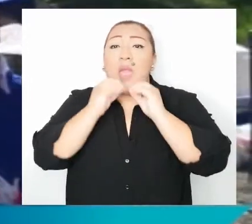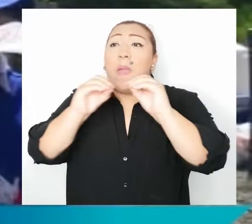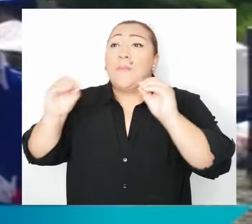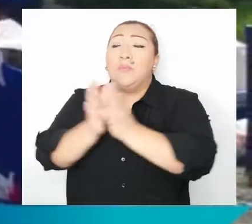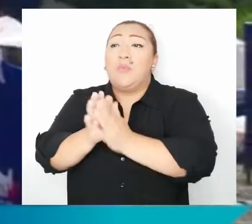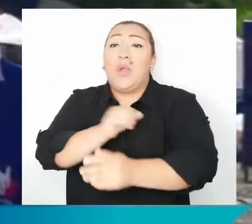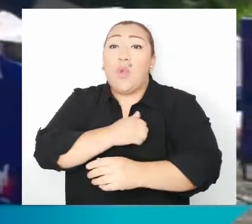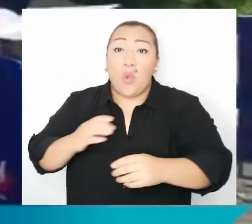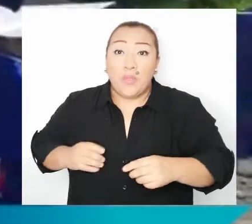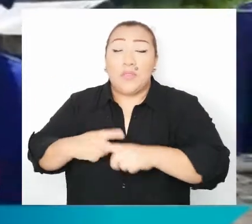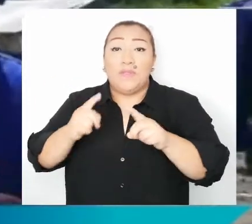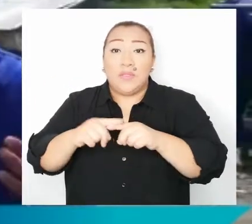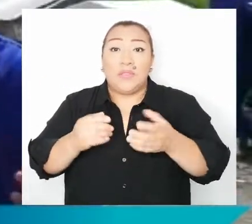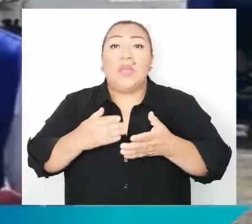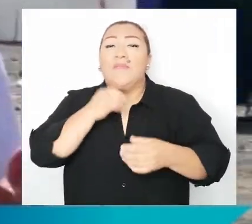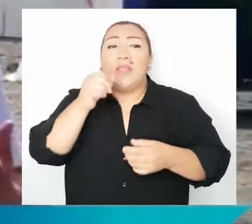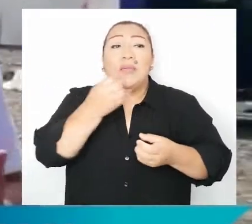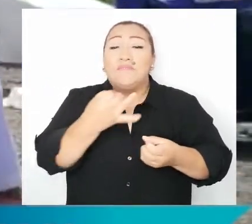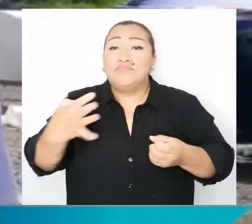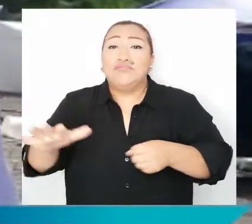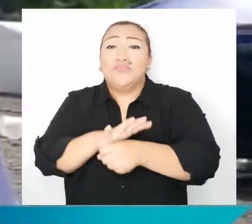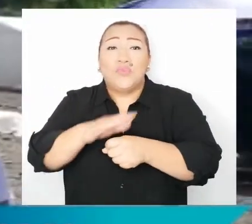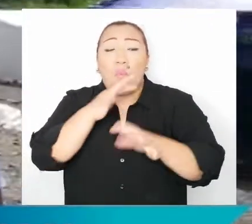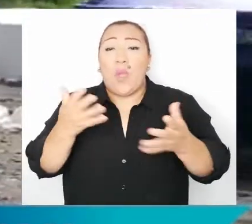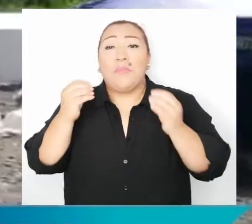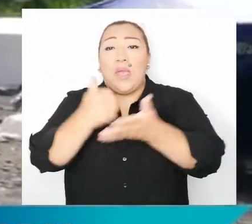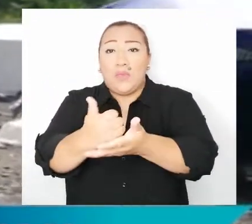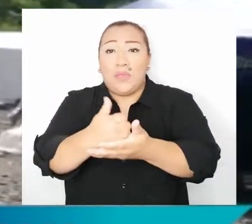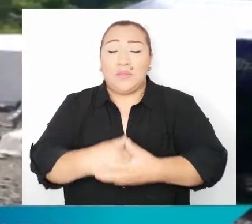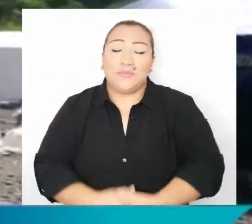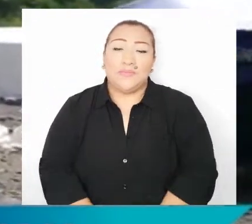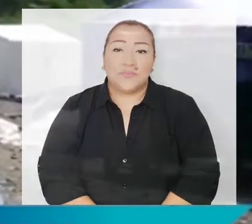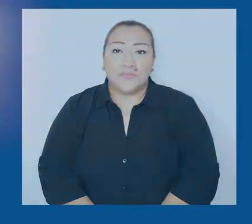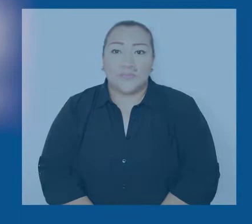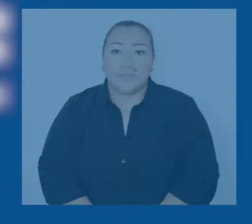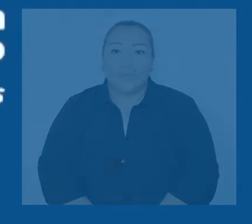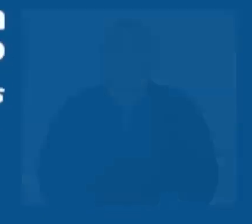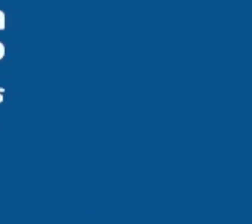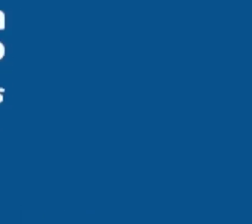exhortamos justamente a que haya la vida humanitaria en la cantidad suficiente para poder atender a todos los damnificados.